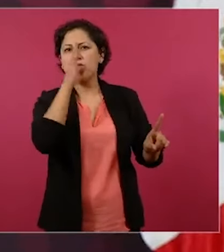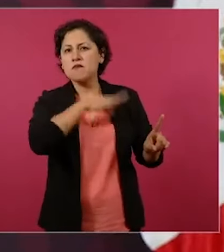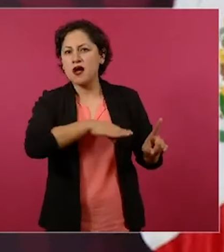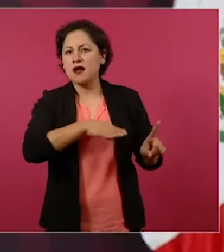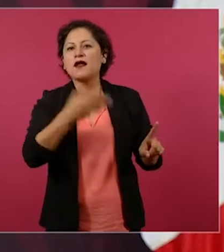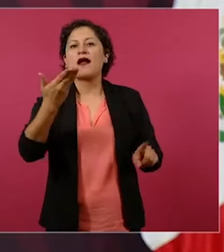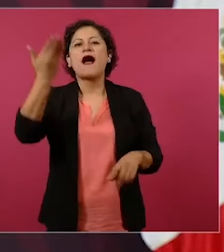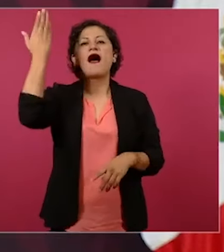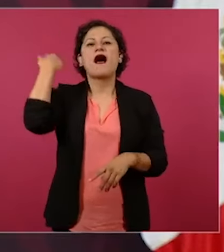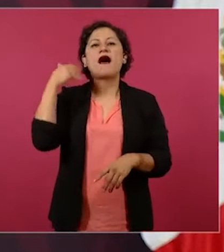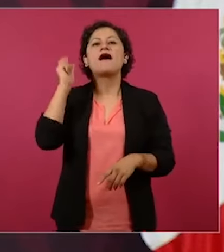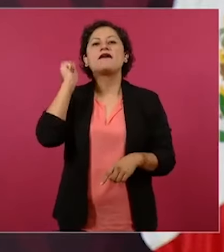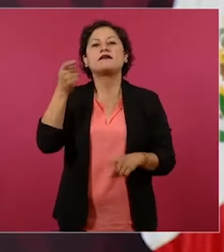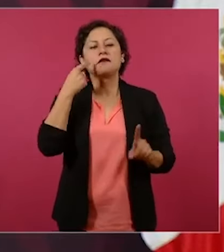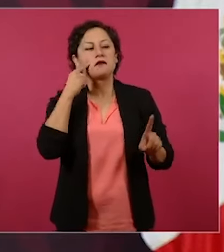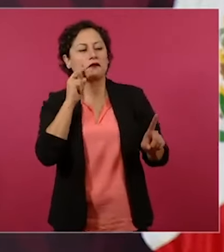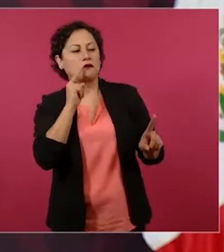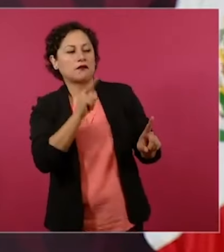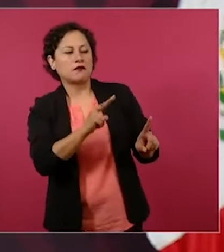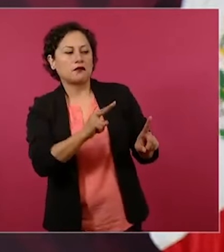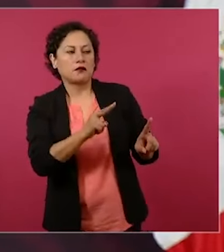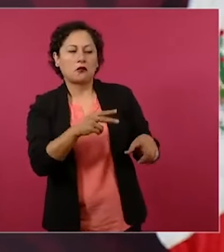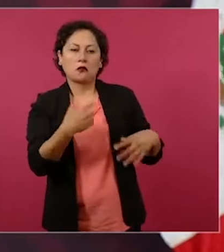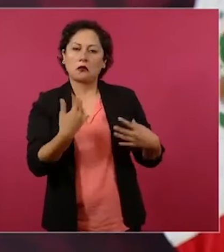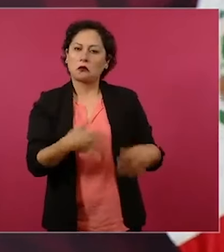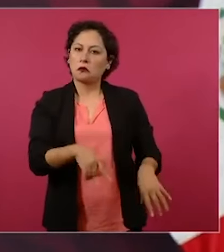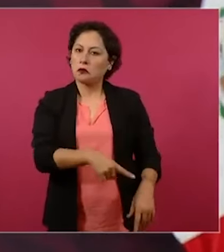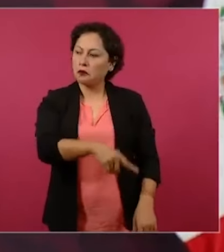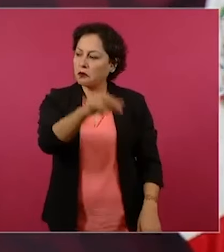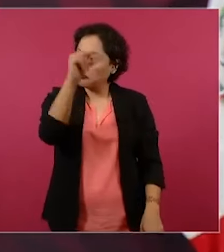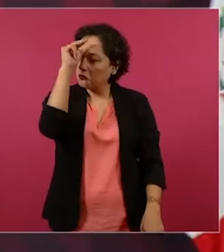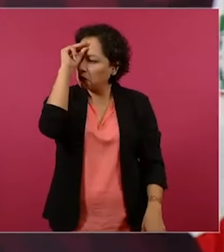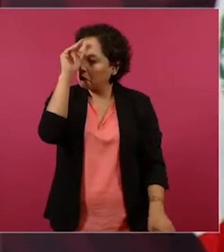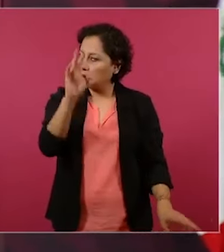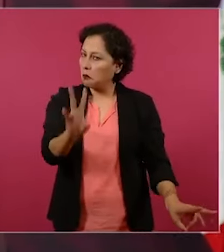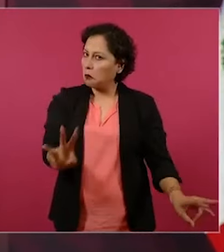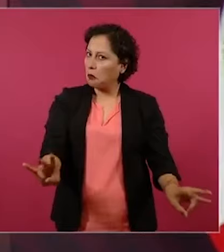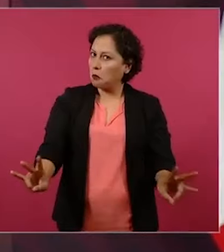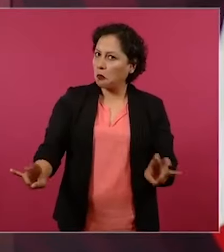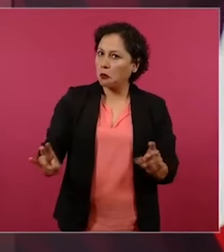inteligente, qué hábil,